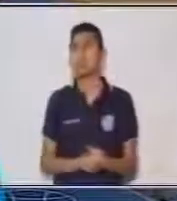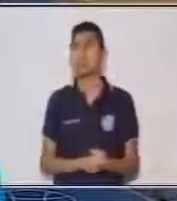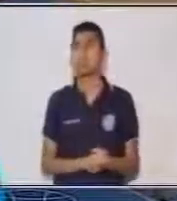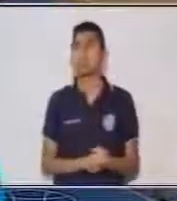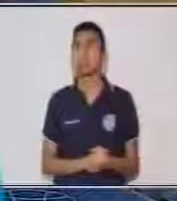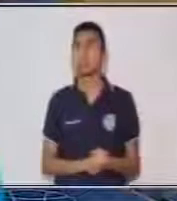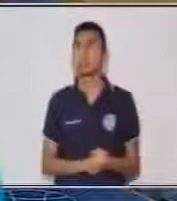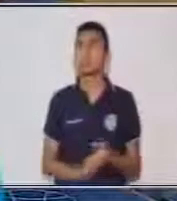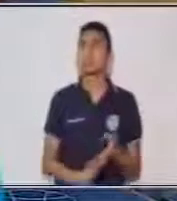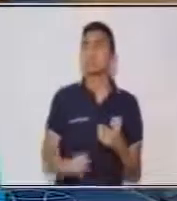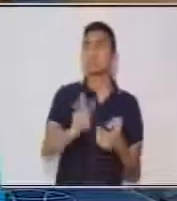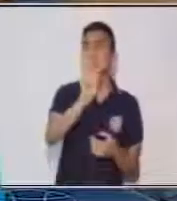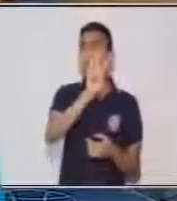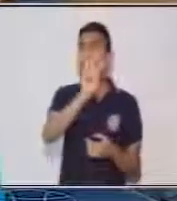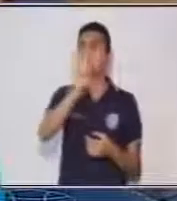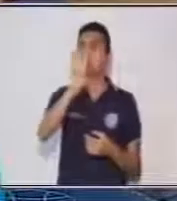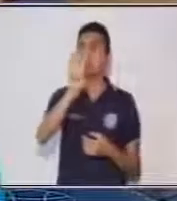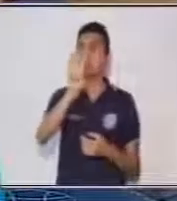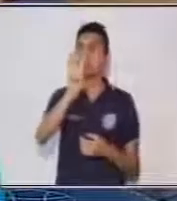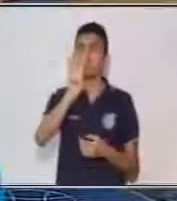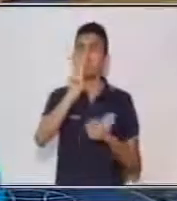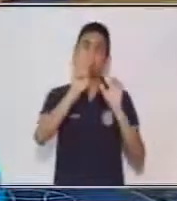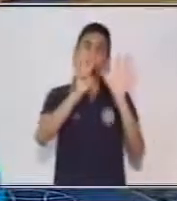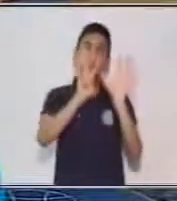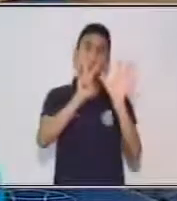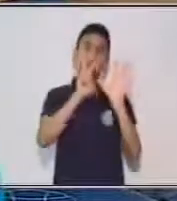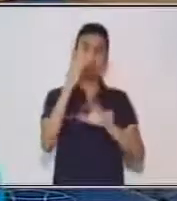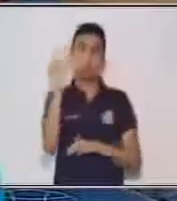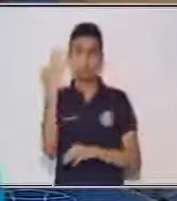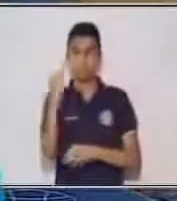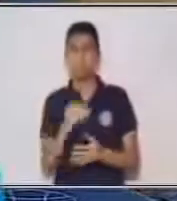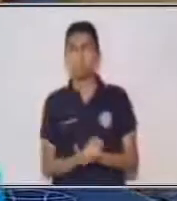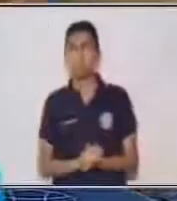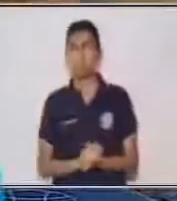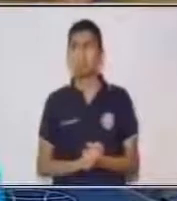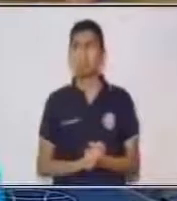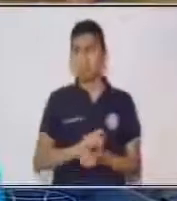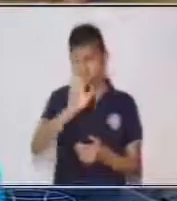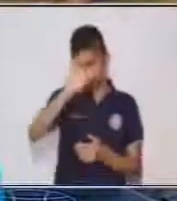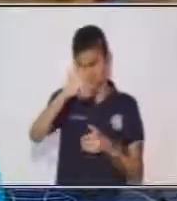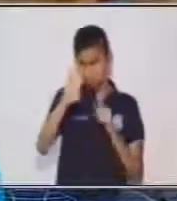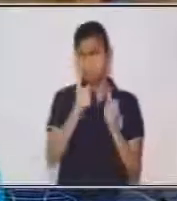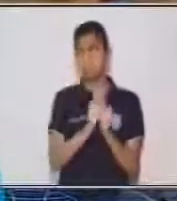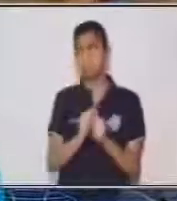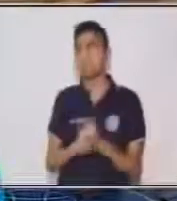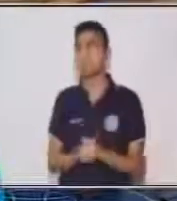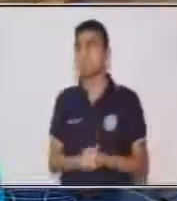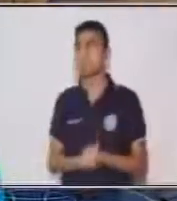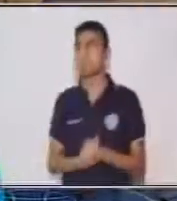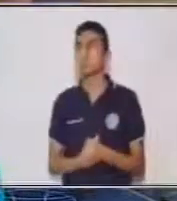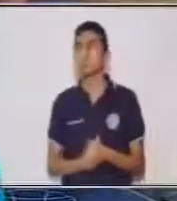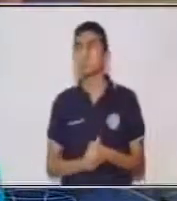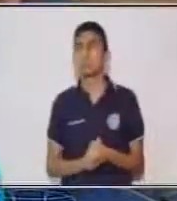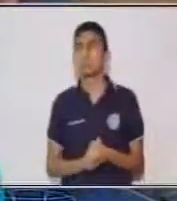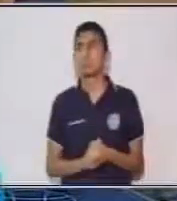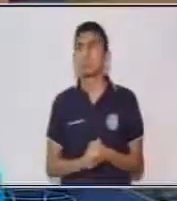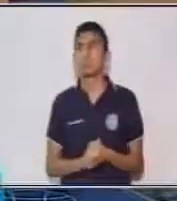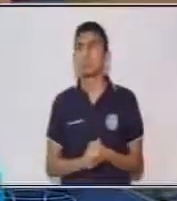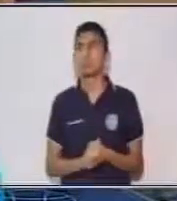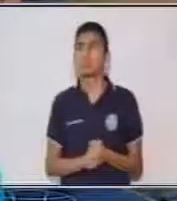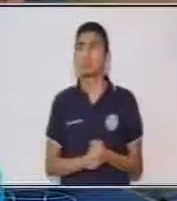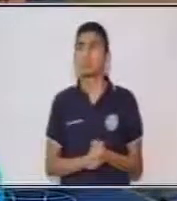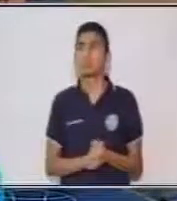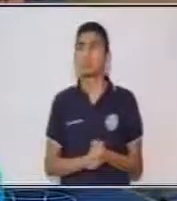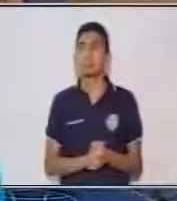a trescientos cuarenta y tres. Hagámoslo juntos. Siete por siete, cuarenta y